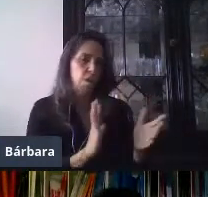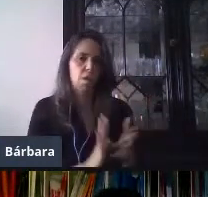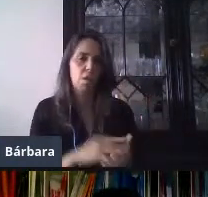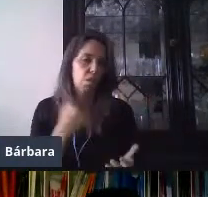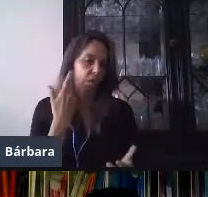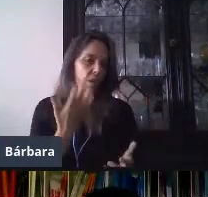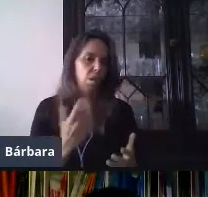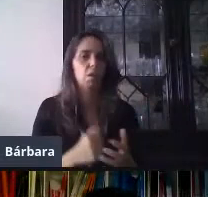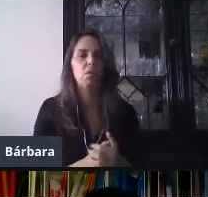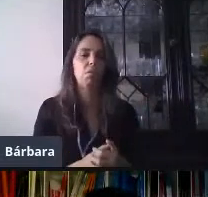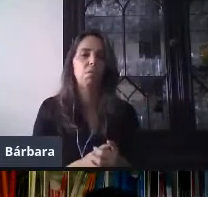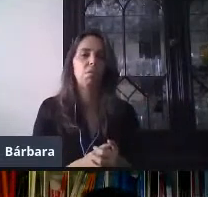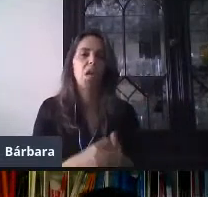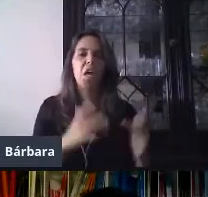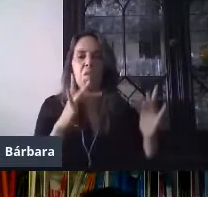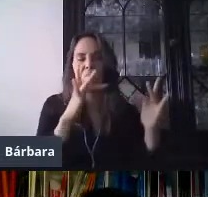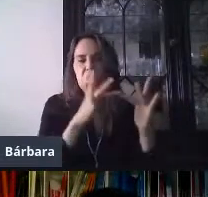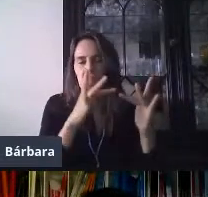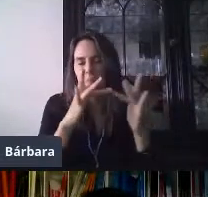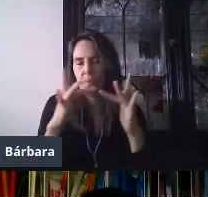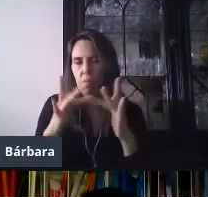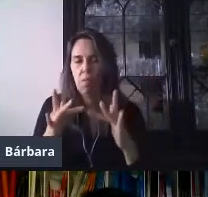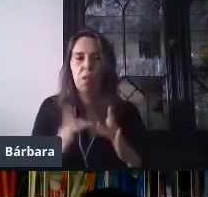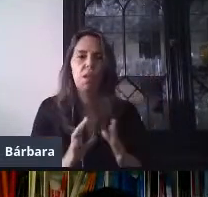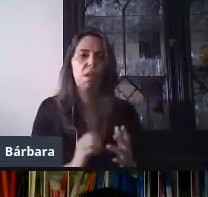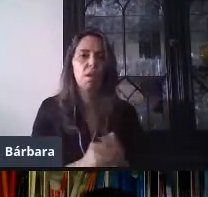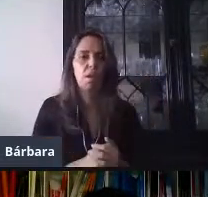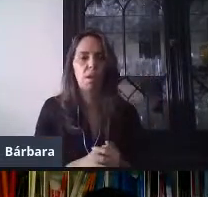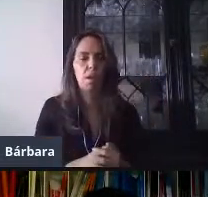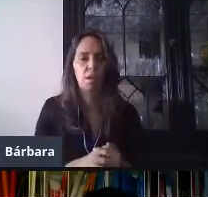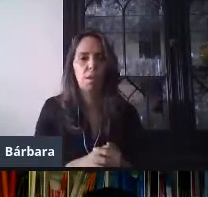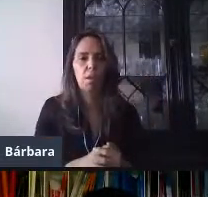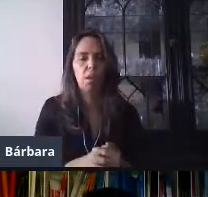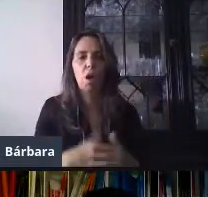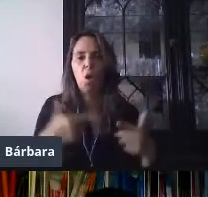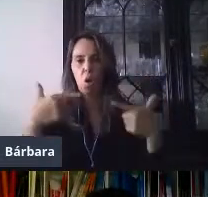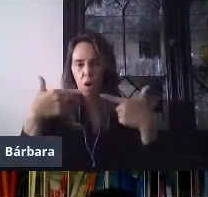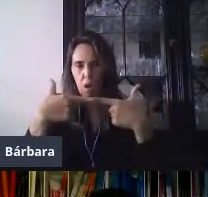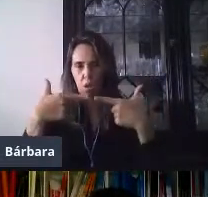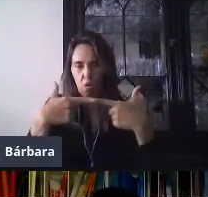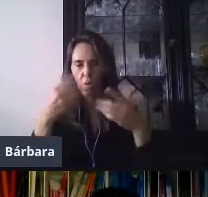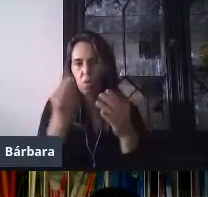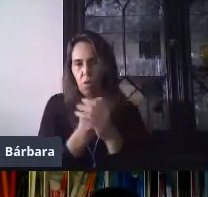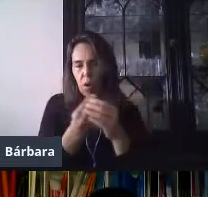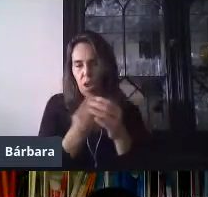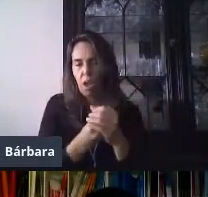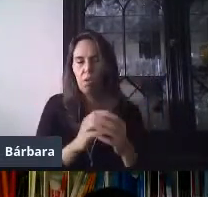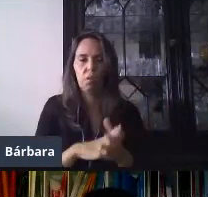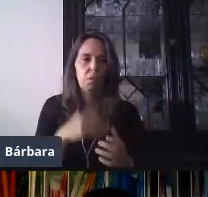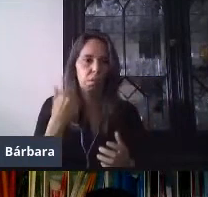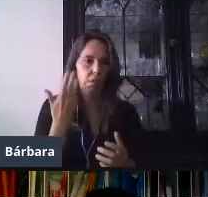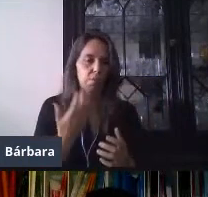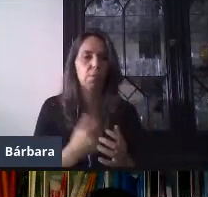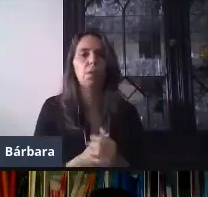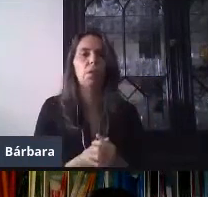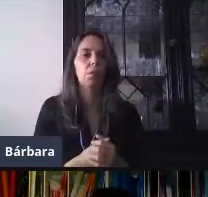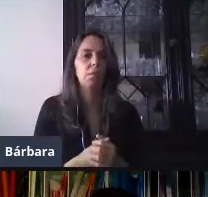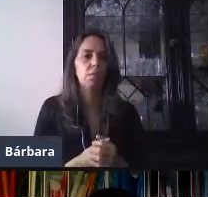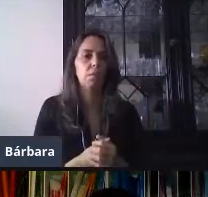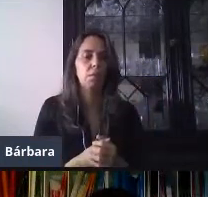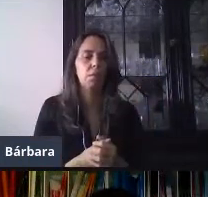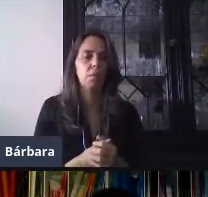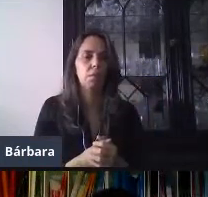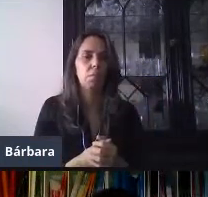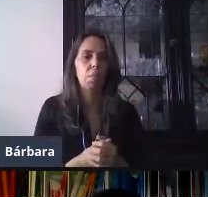este, en alguna red social o, pues, este, en Google Classroom como un anuncio. Y estas son dos formas. La tercera.